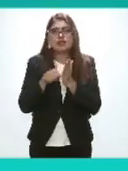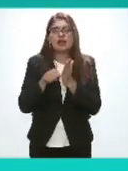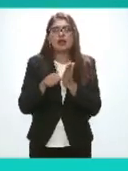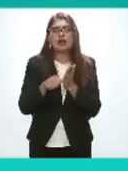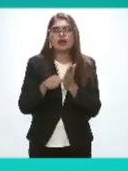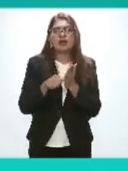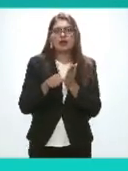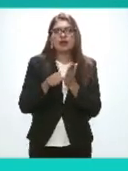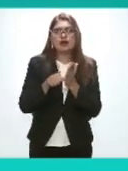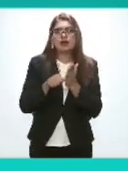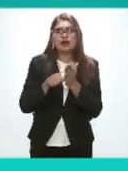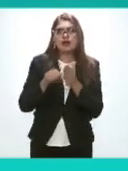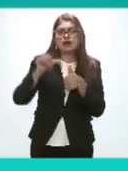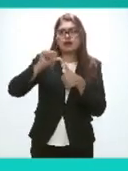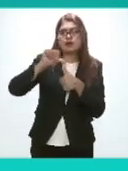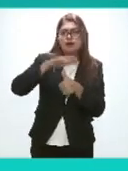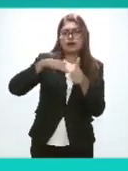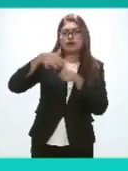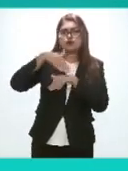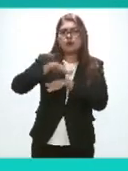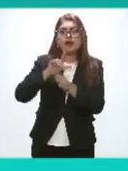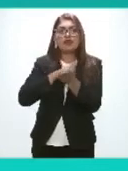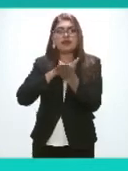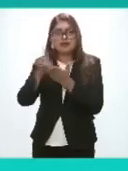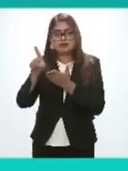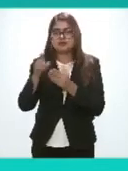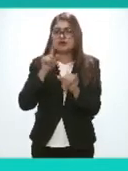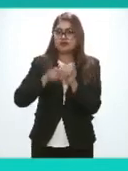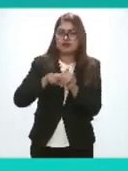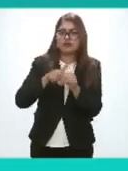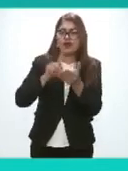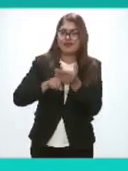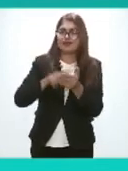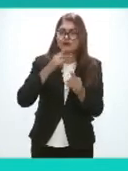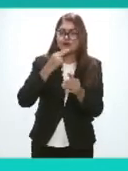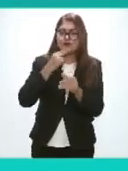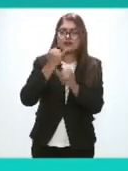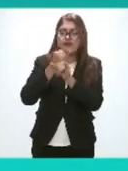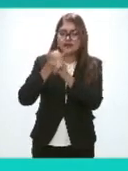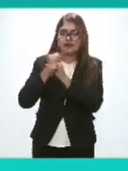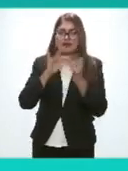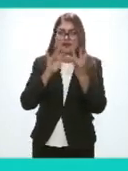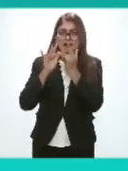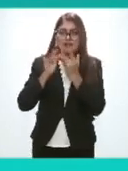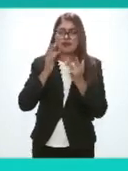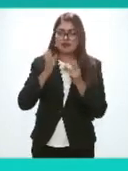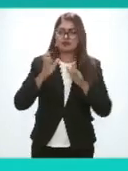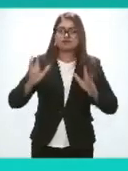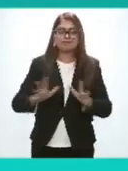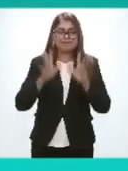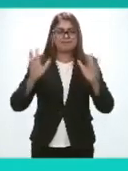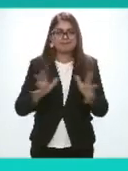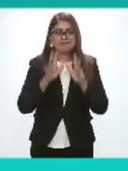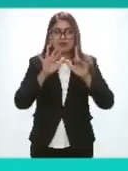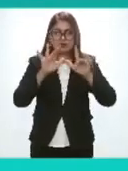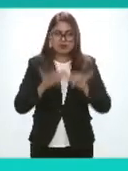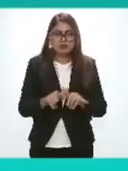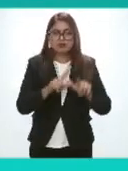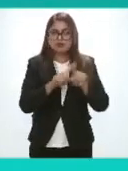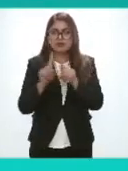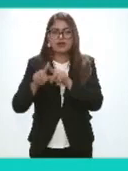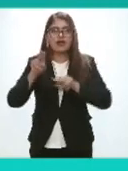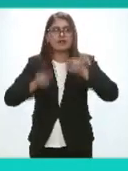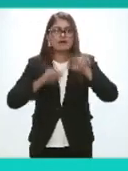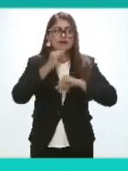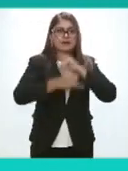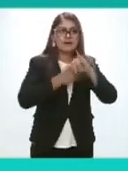la carta iberoamericana de derechos en el entorno digital y se han estado impulsando diversos documentos a nivel internacional